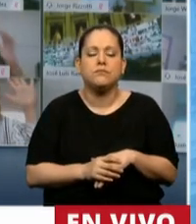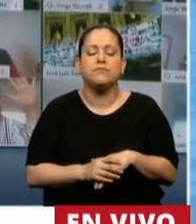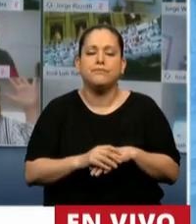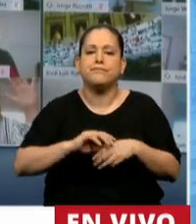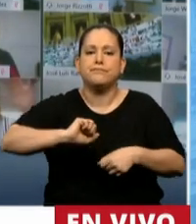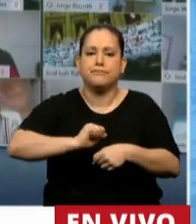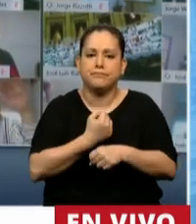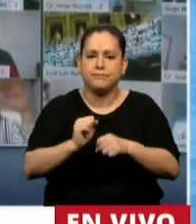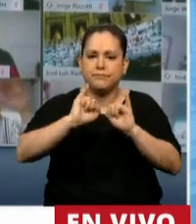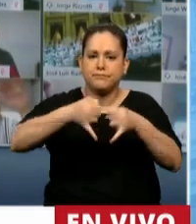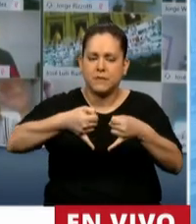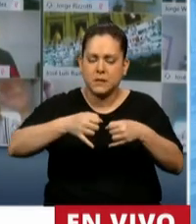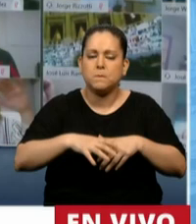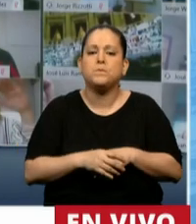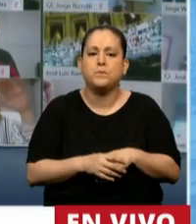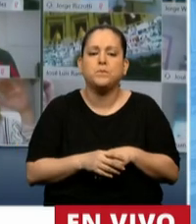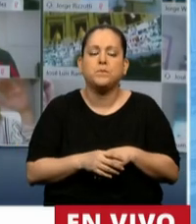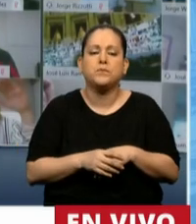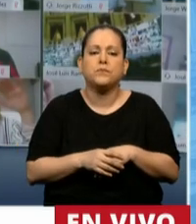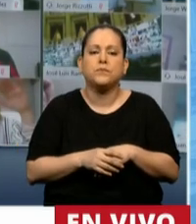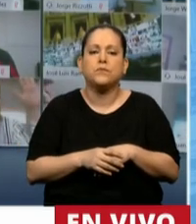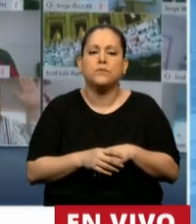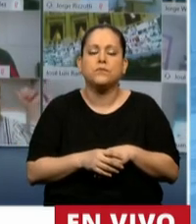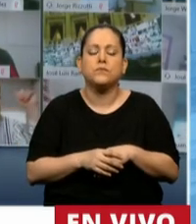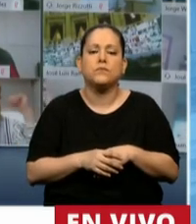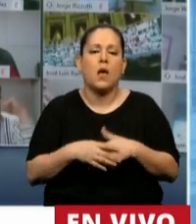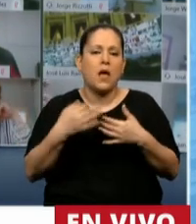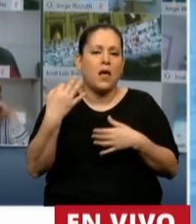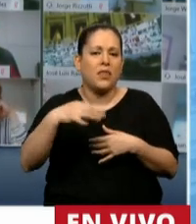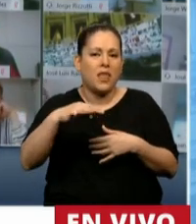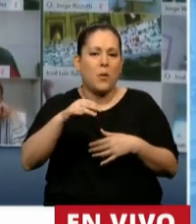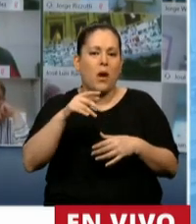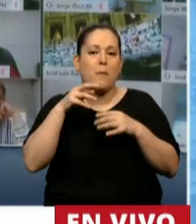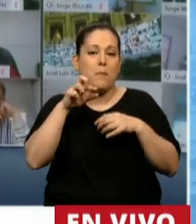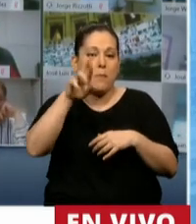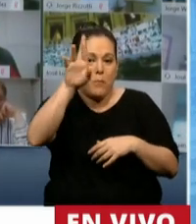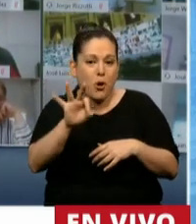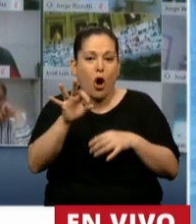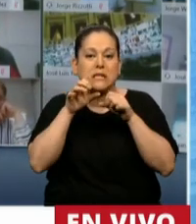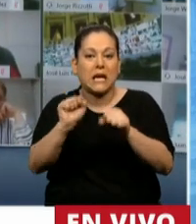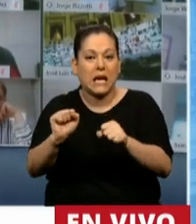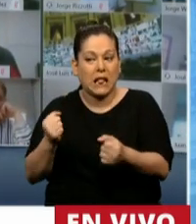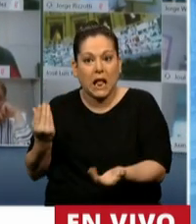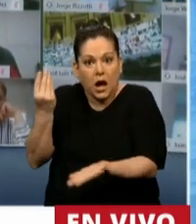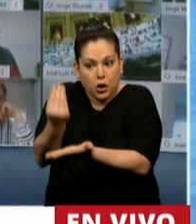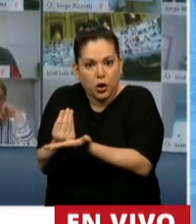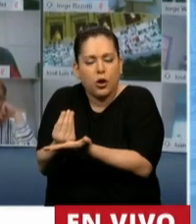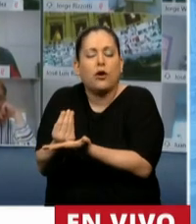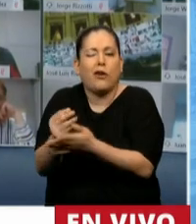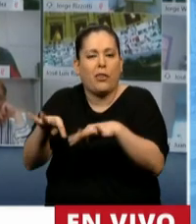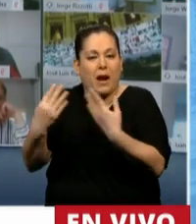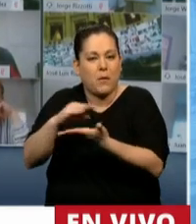Resulta afirmativa. En consecuencia, queda designado Prosecretario de Coordinación Operativa de la Cámara,